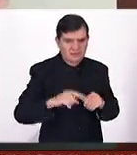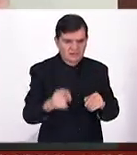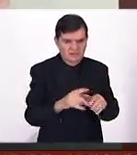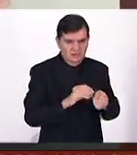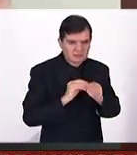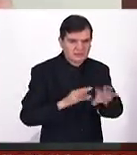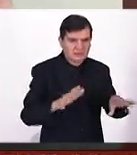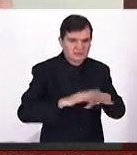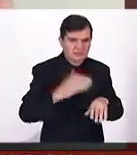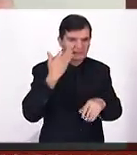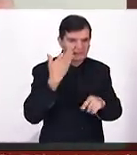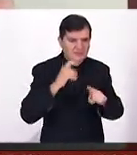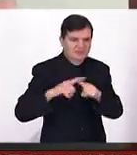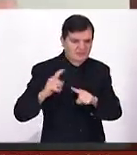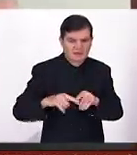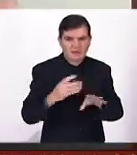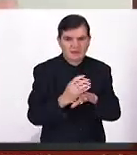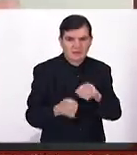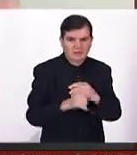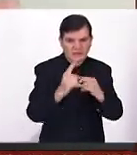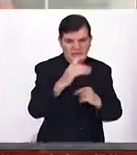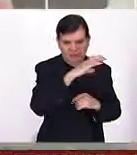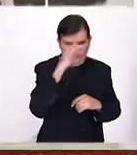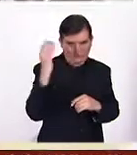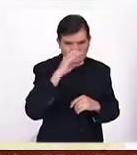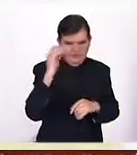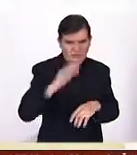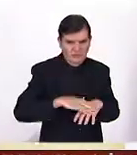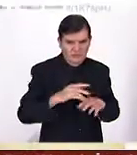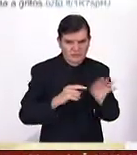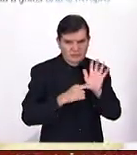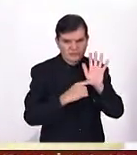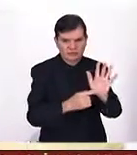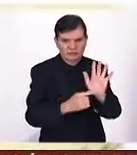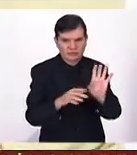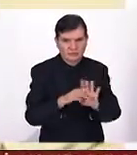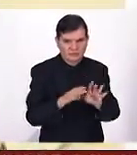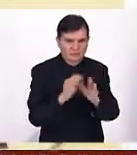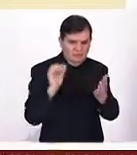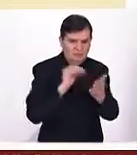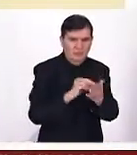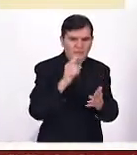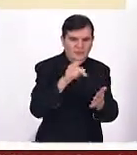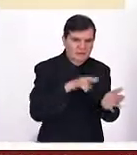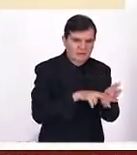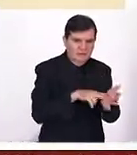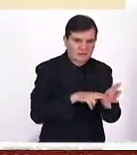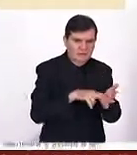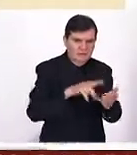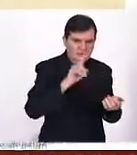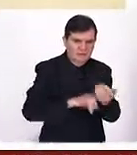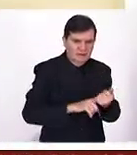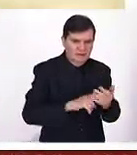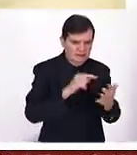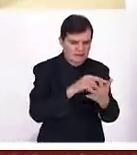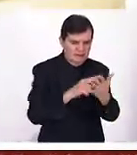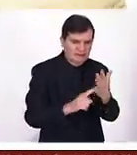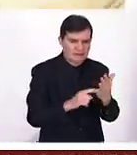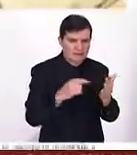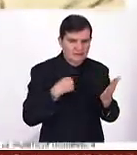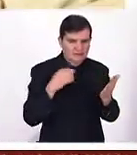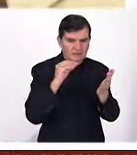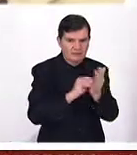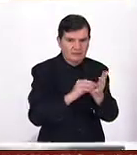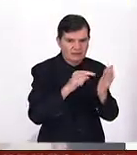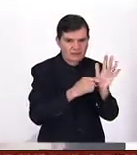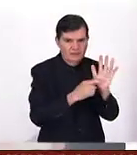publicando en redes sociales una fotografía donde se les vea con un punto negro en el interior de la mano, así como lo estamos